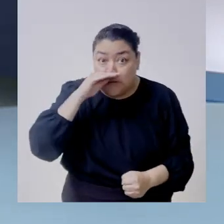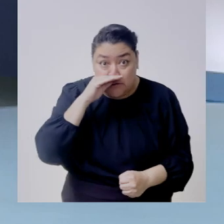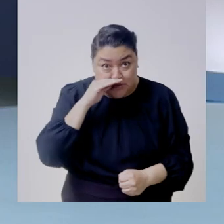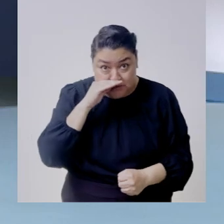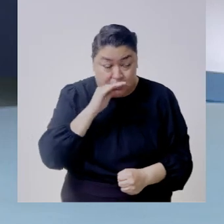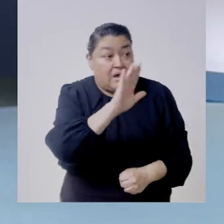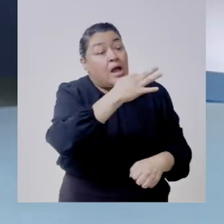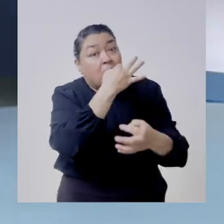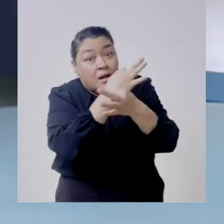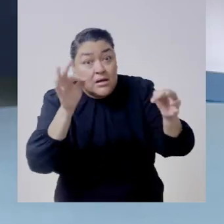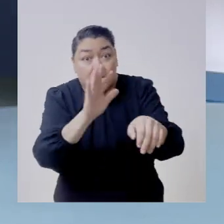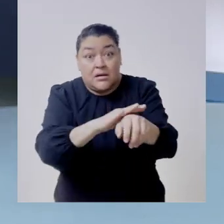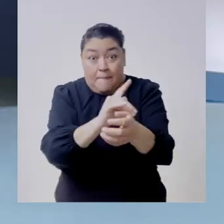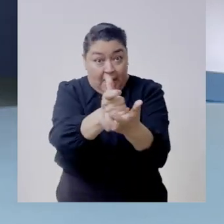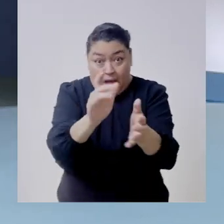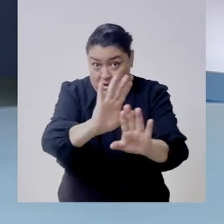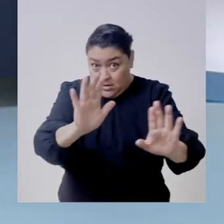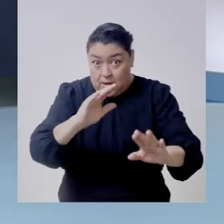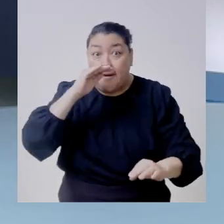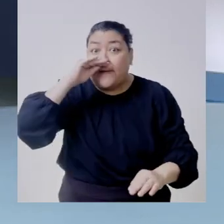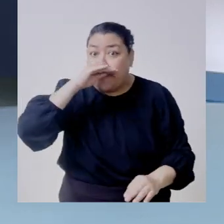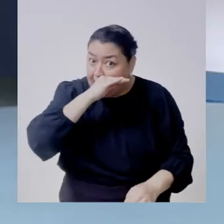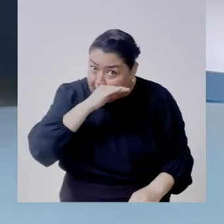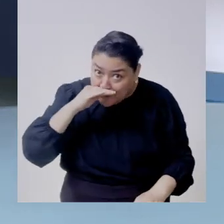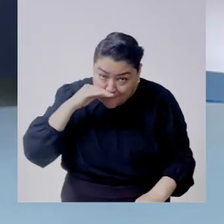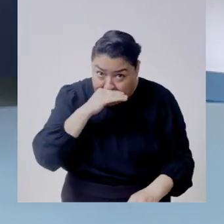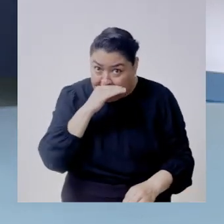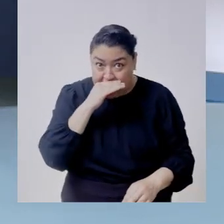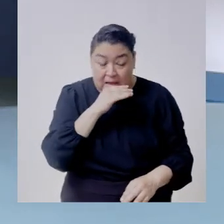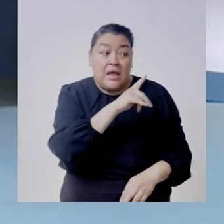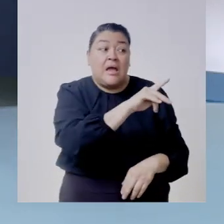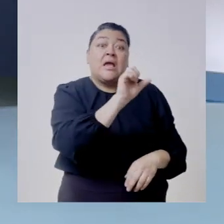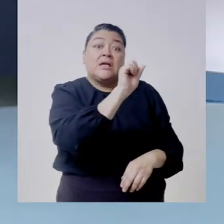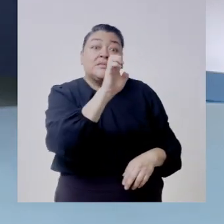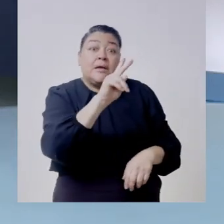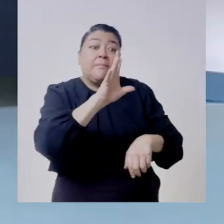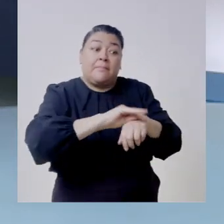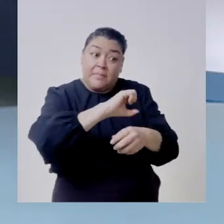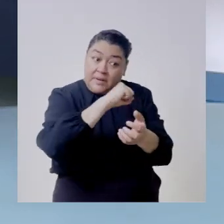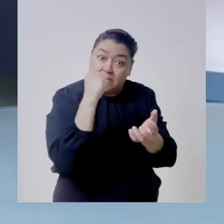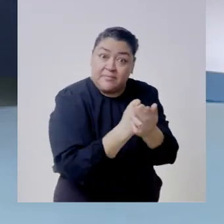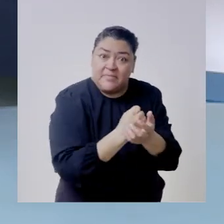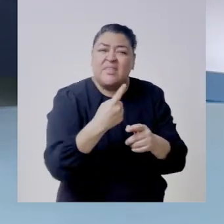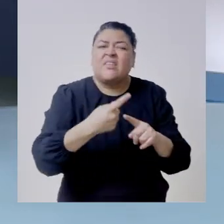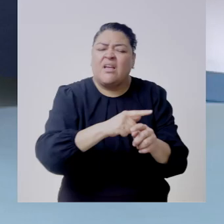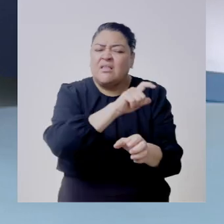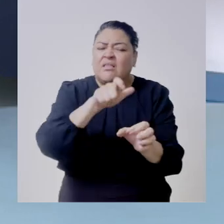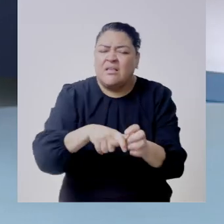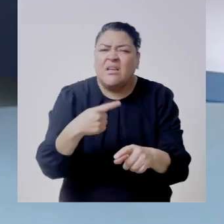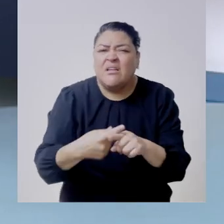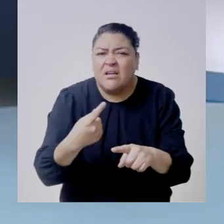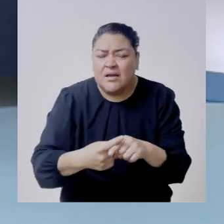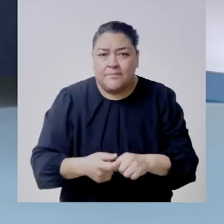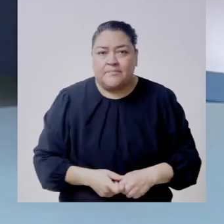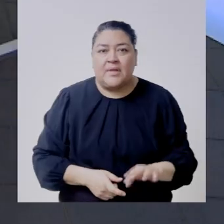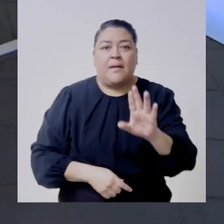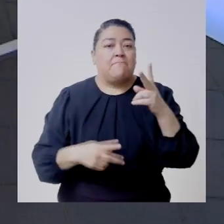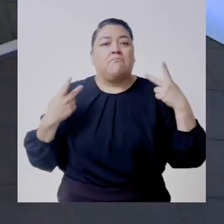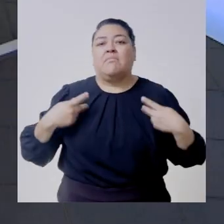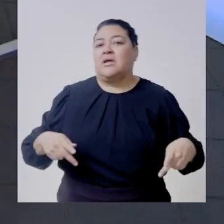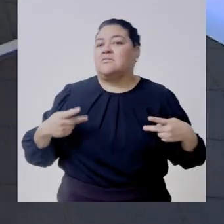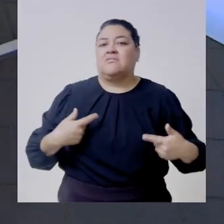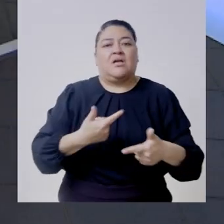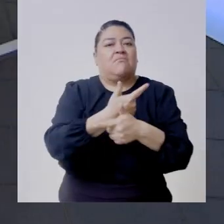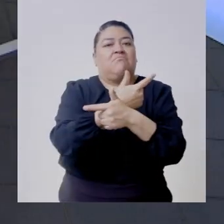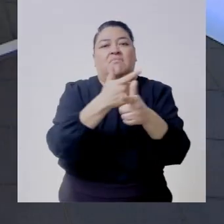gratuita subrayamos de manera gratuita con reconocimiento de la secretaría de educación pública quiénes más pueden tomar mira